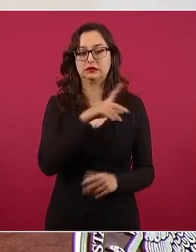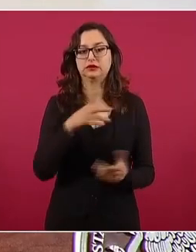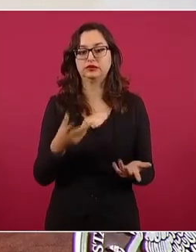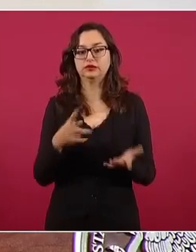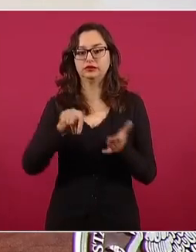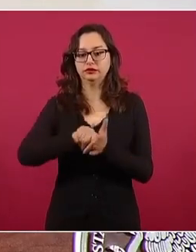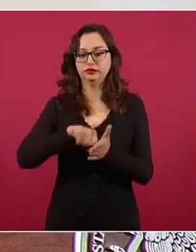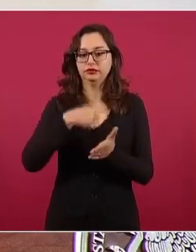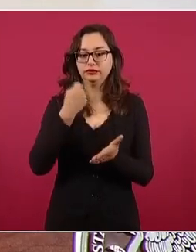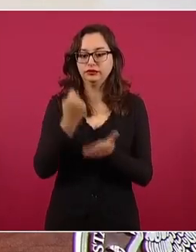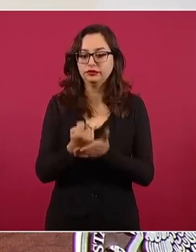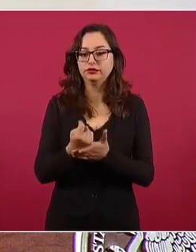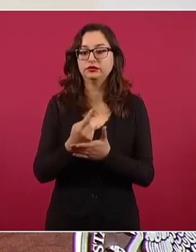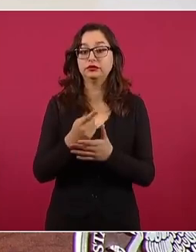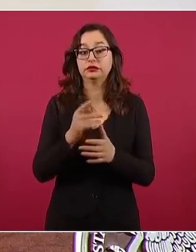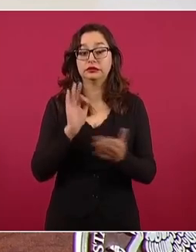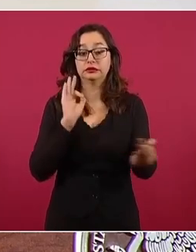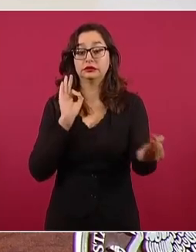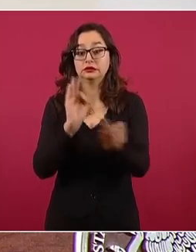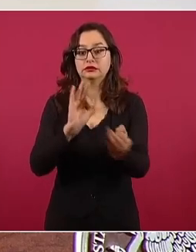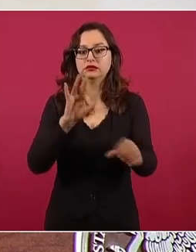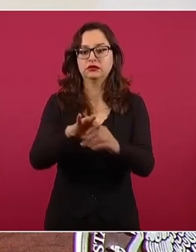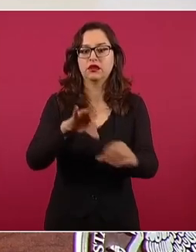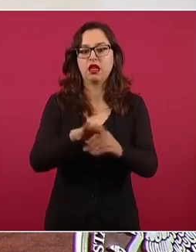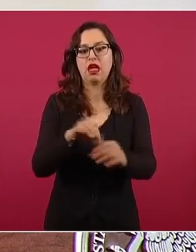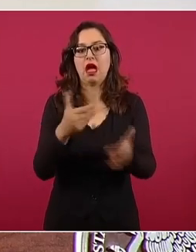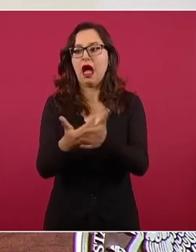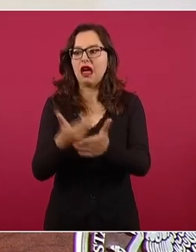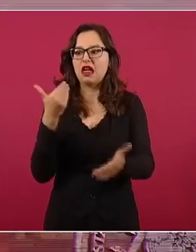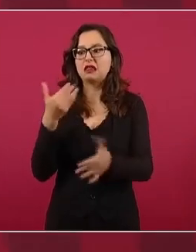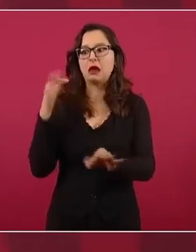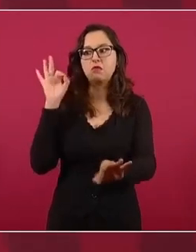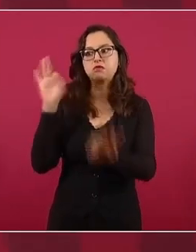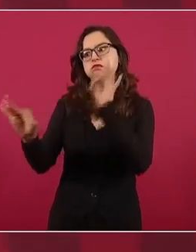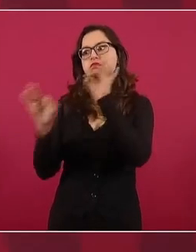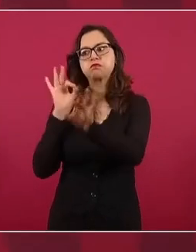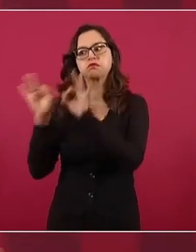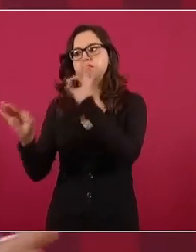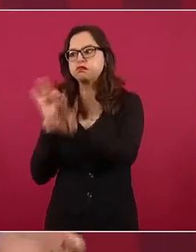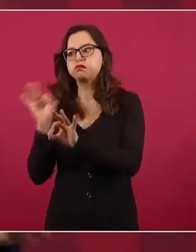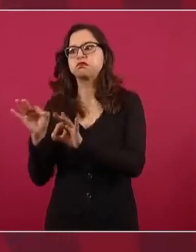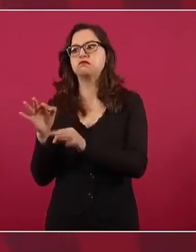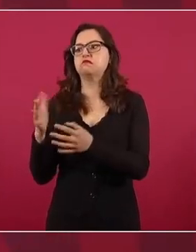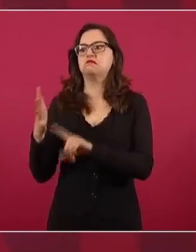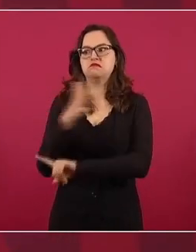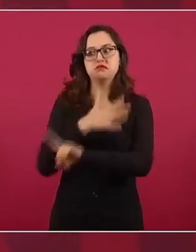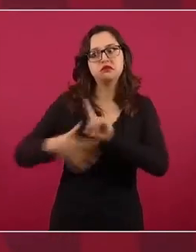acoso, de miedo, de